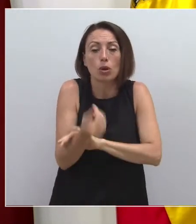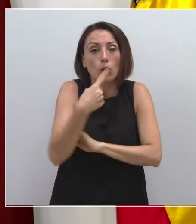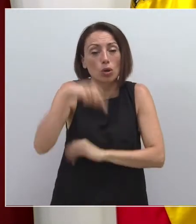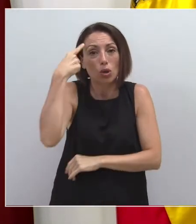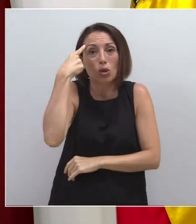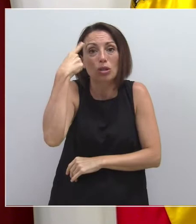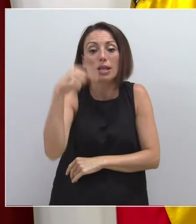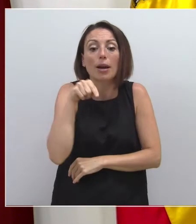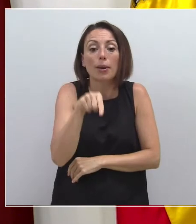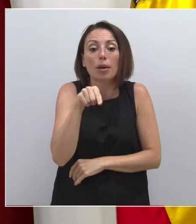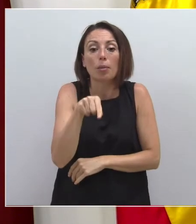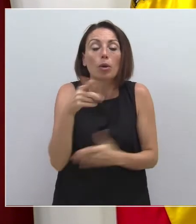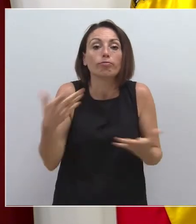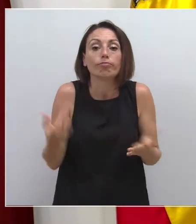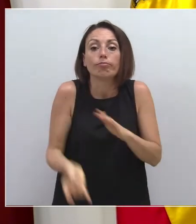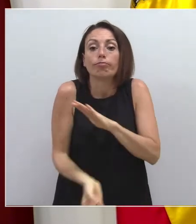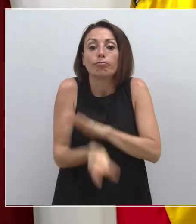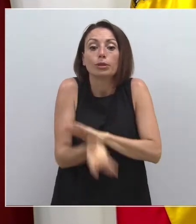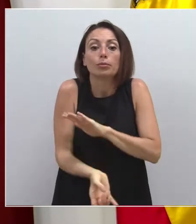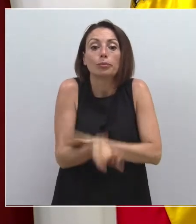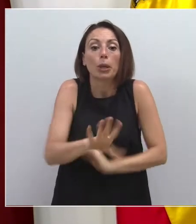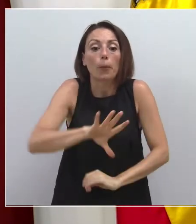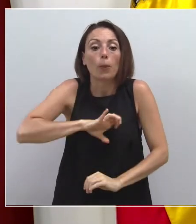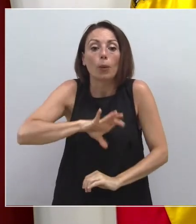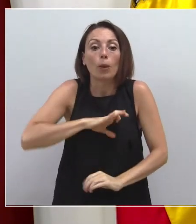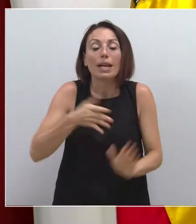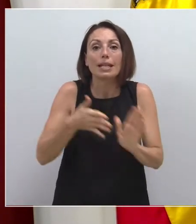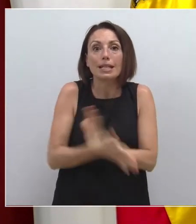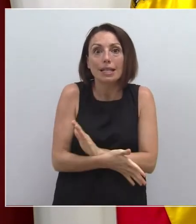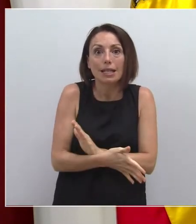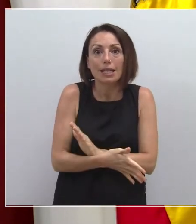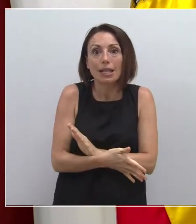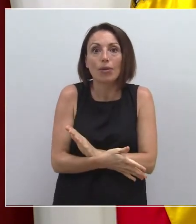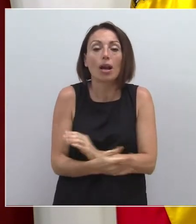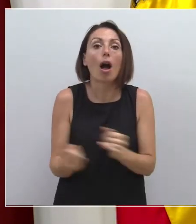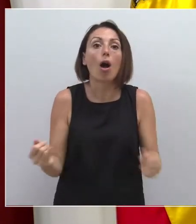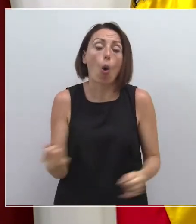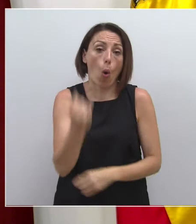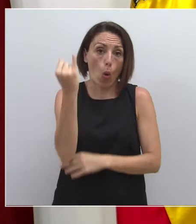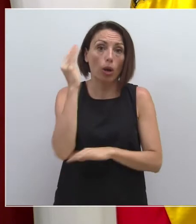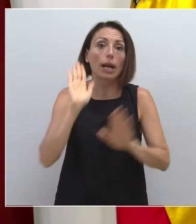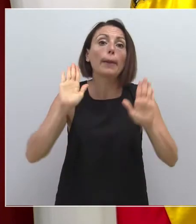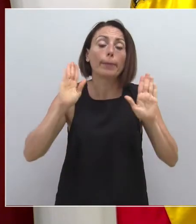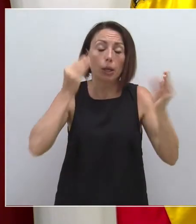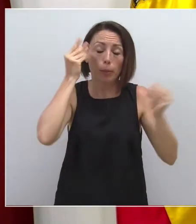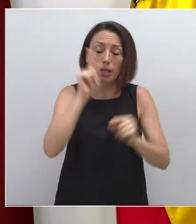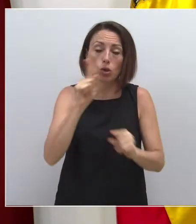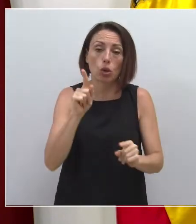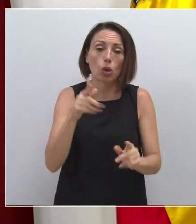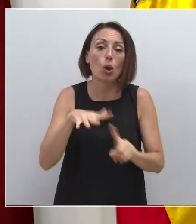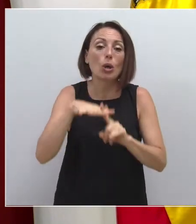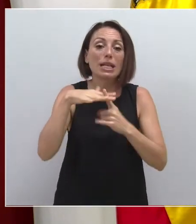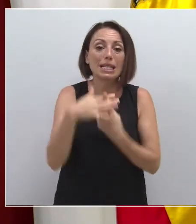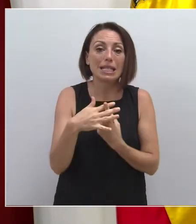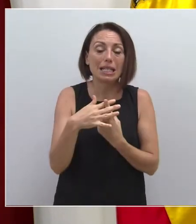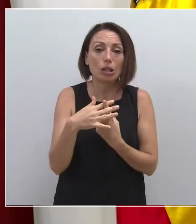convivir con la aparición de casos. Es decir, no vamos a ir a casos, ojalá, pero no creo que lleguemos a una situación